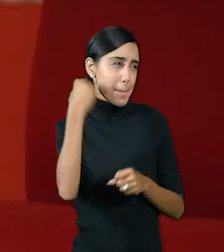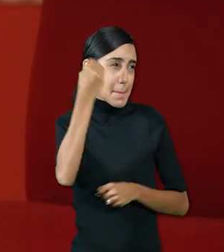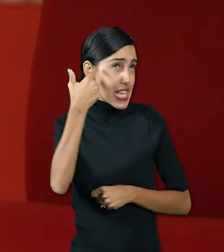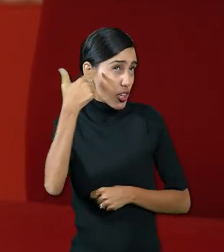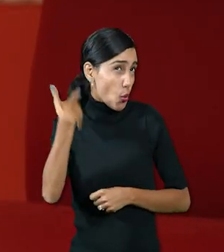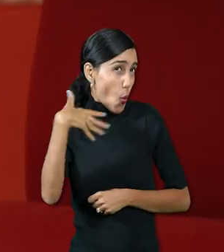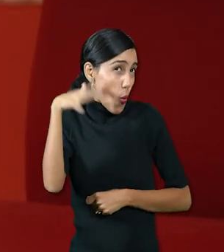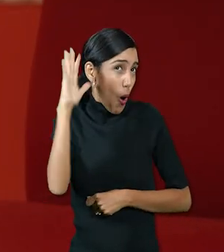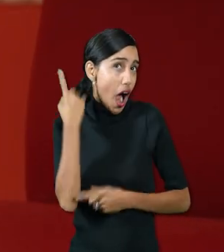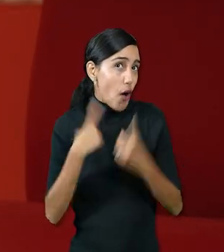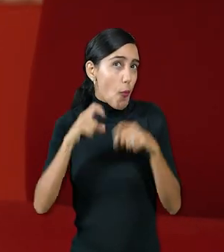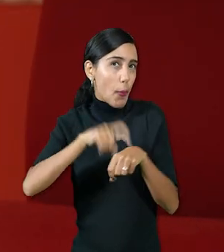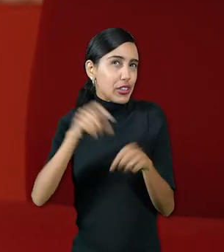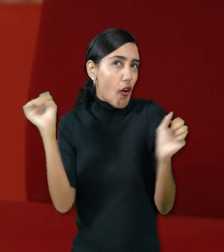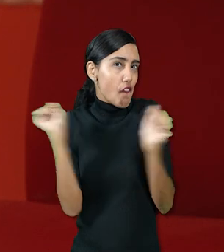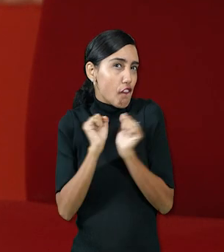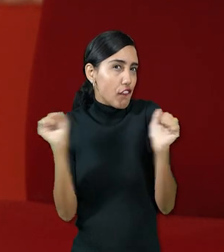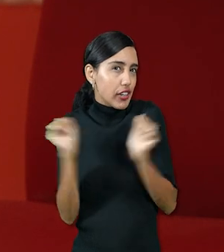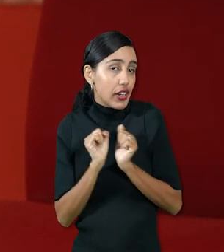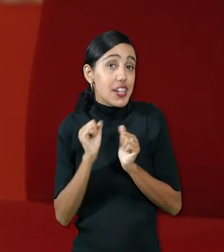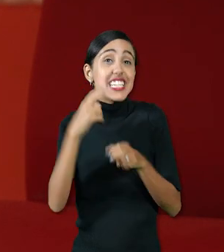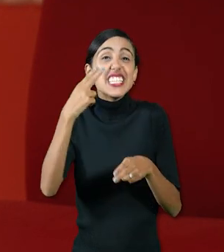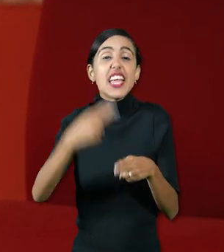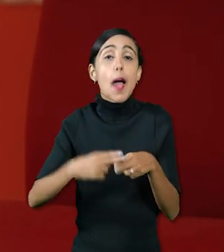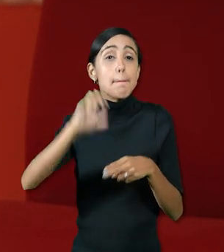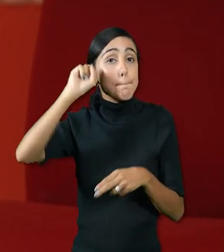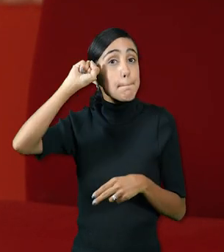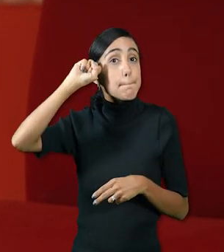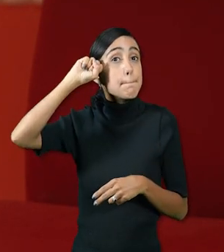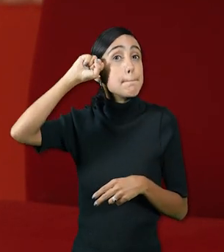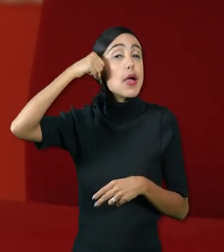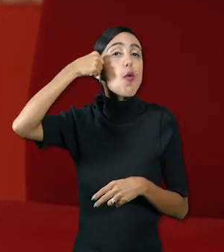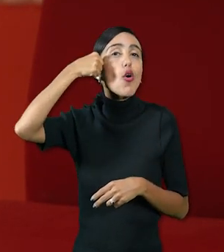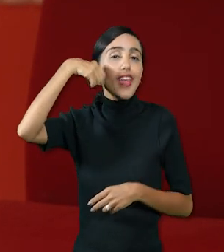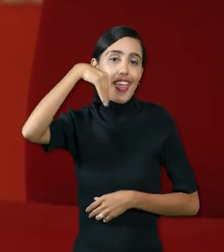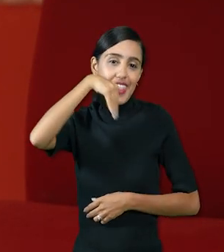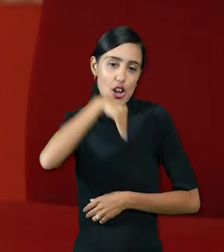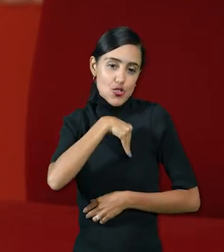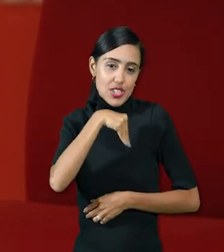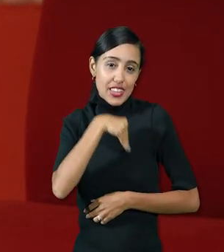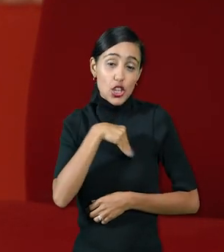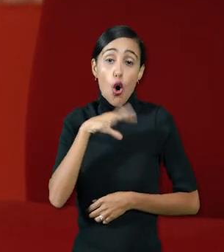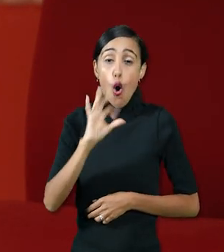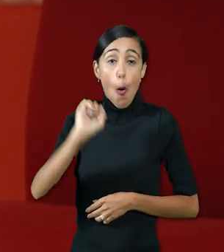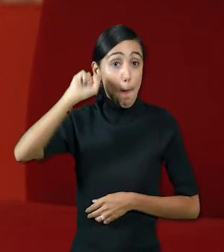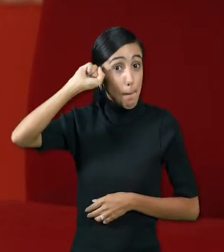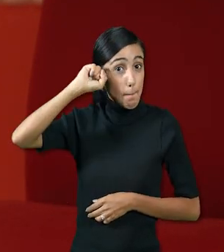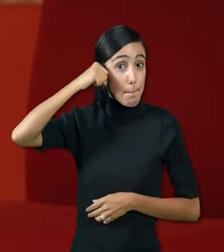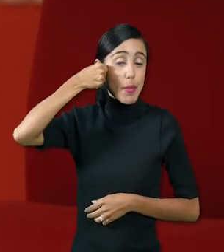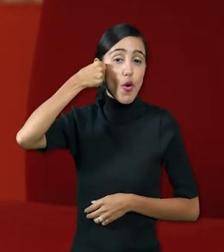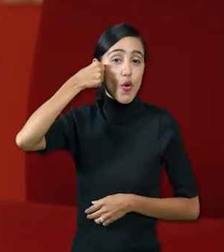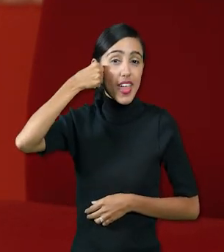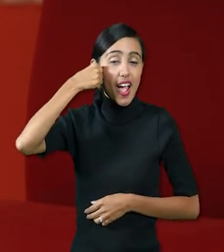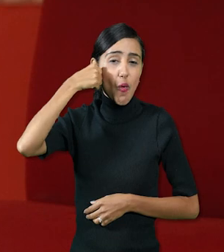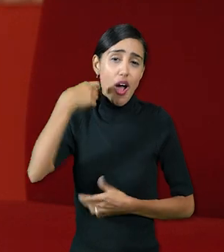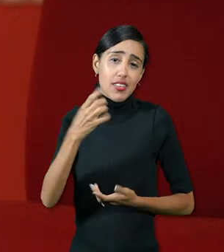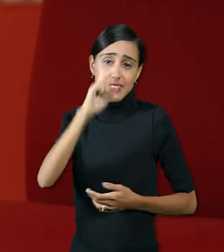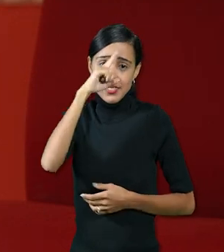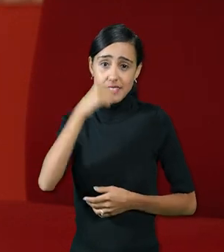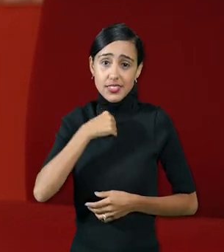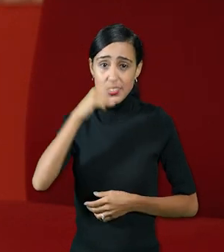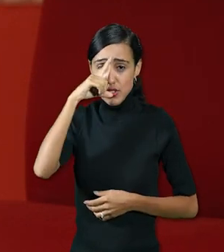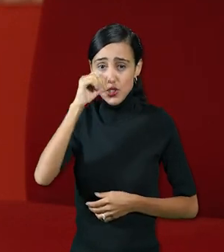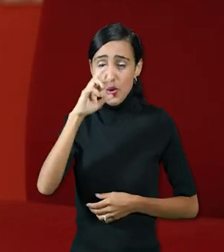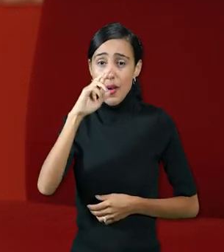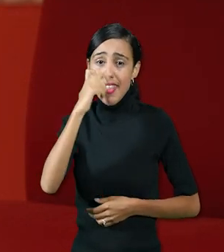maravillosa que se llama memoria de los sentidos o memoria sensorial es el trabajo